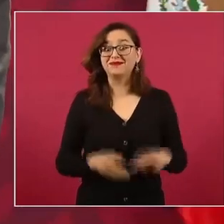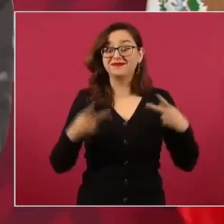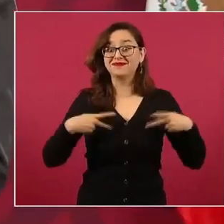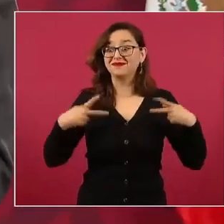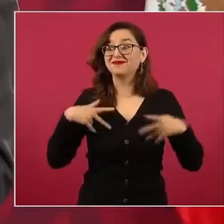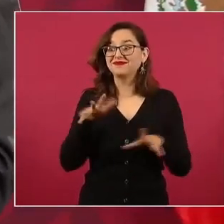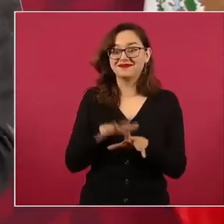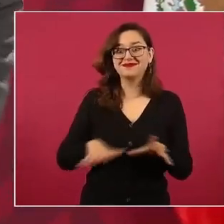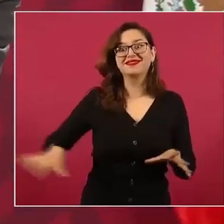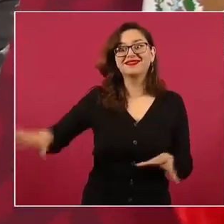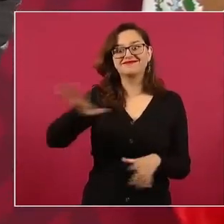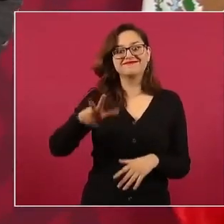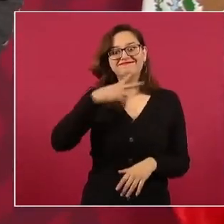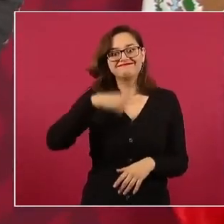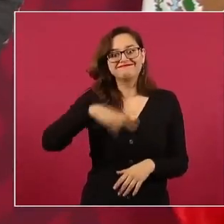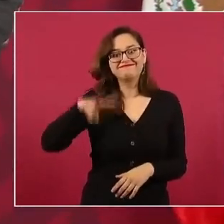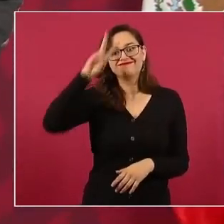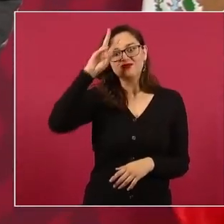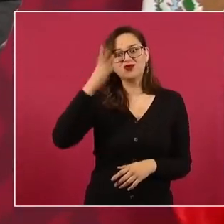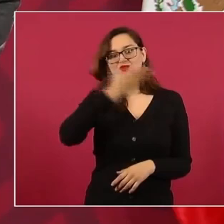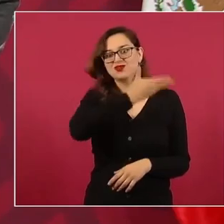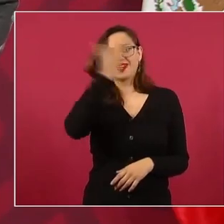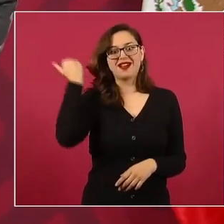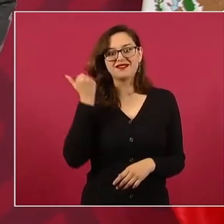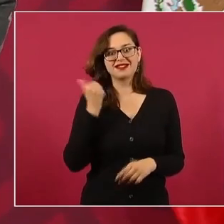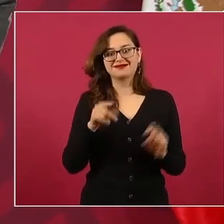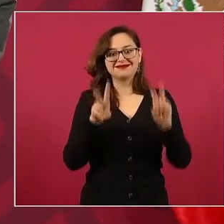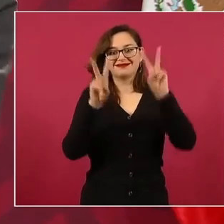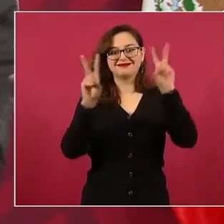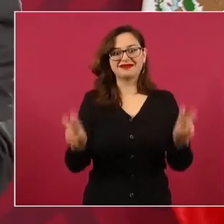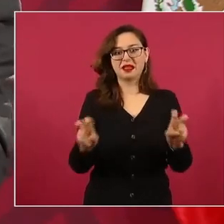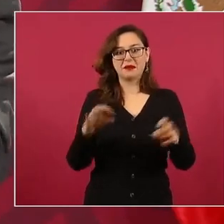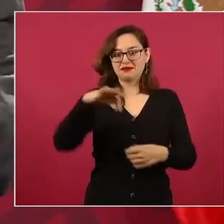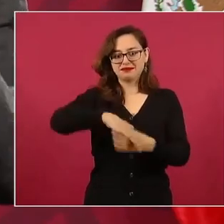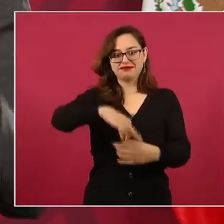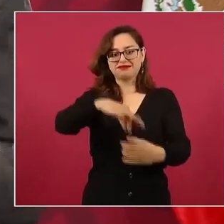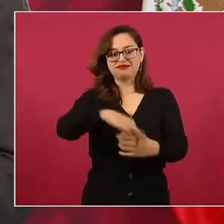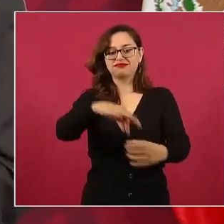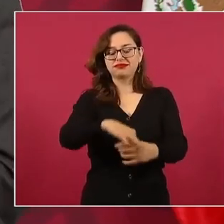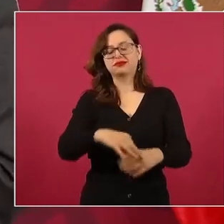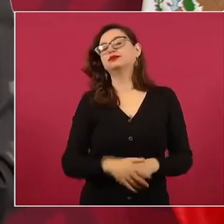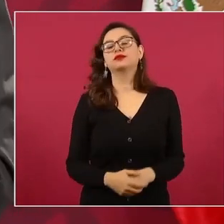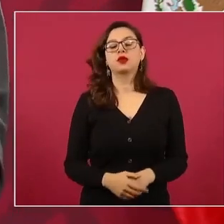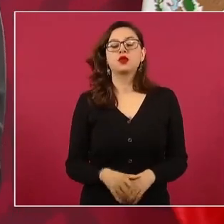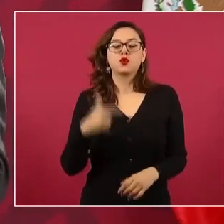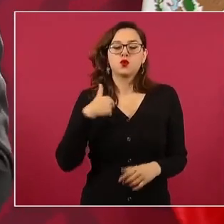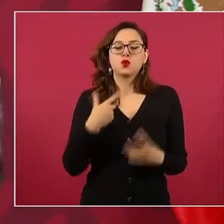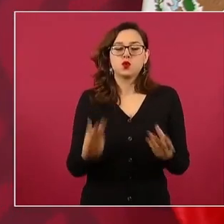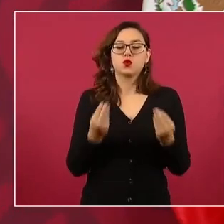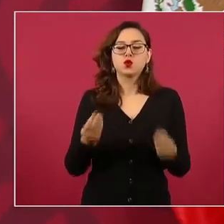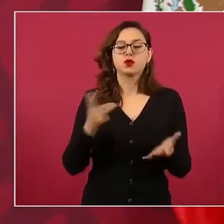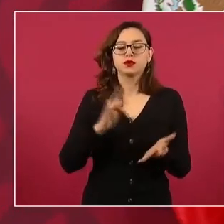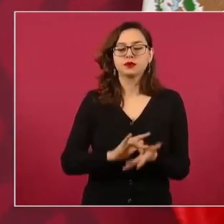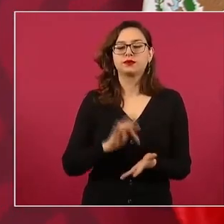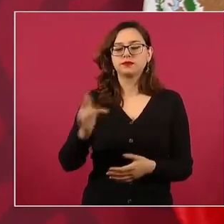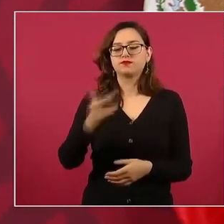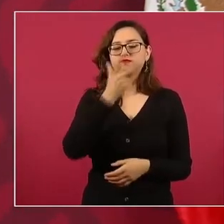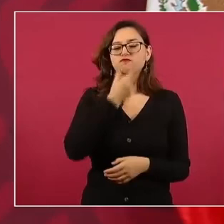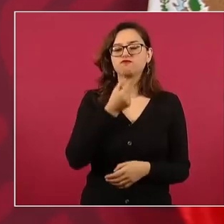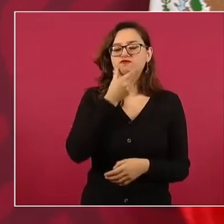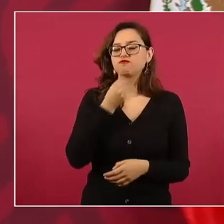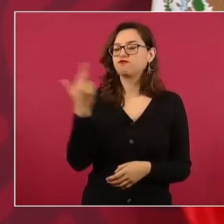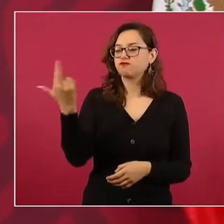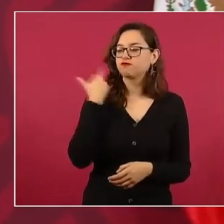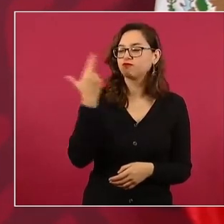Jesús Sibías, ahorita, hablé de él, que tenía un programa de radio, todavía existe, telereportaje, lo tienen los hijos,